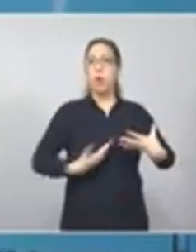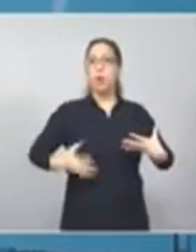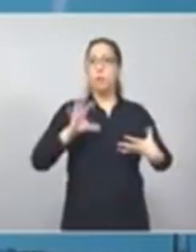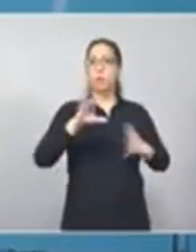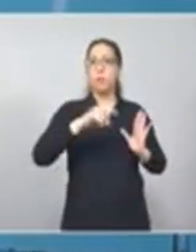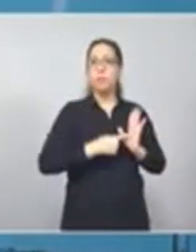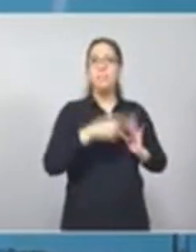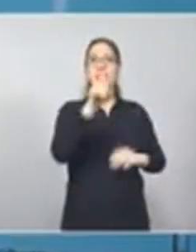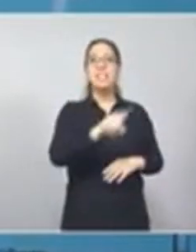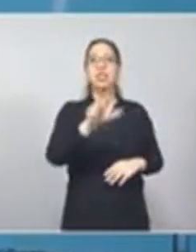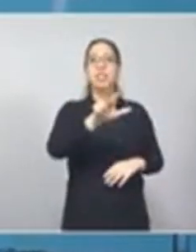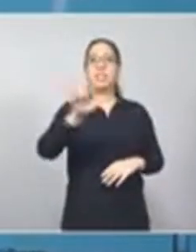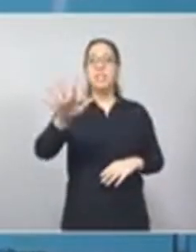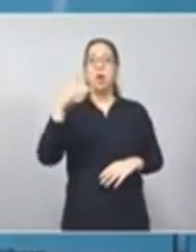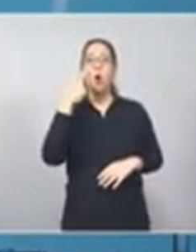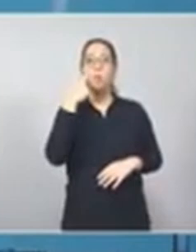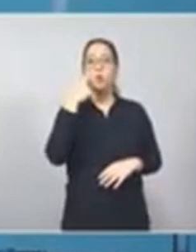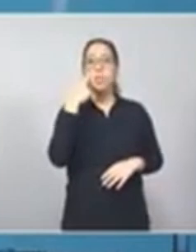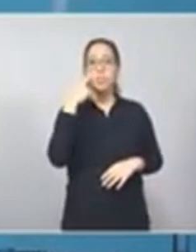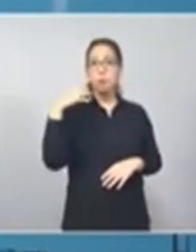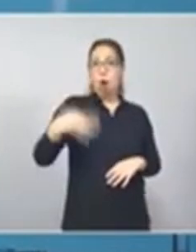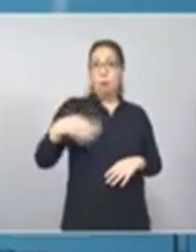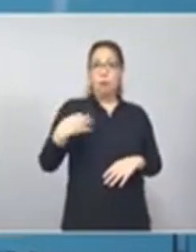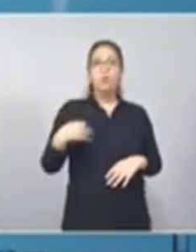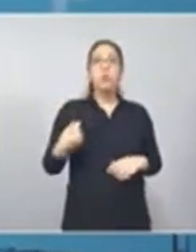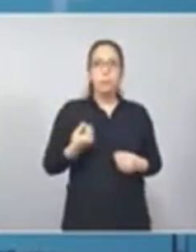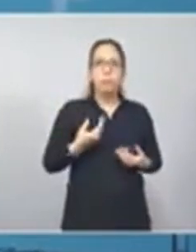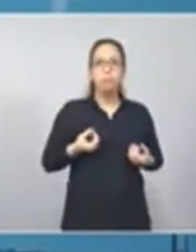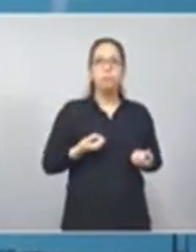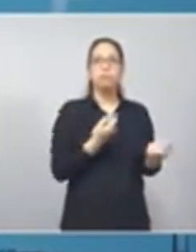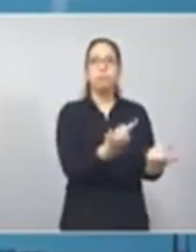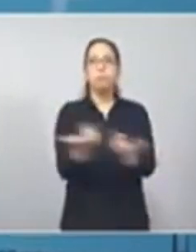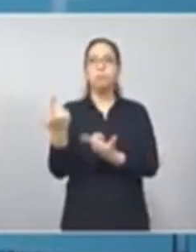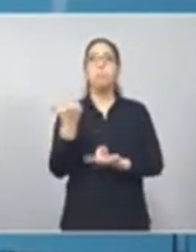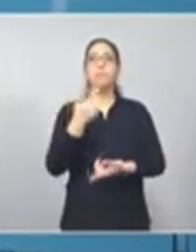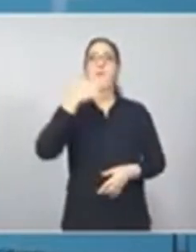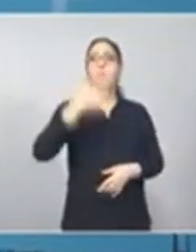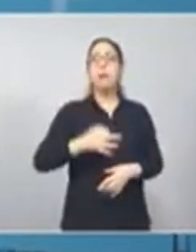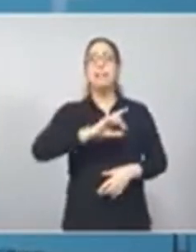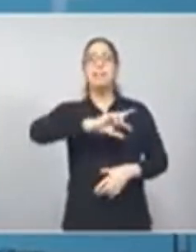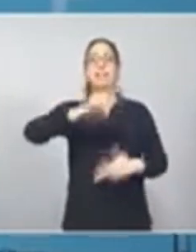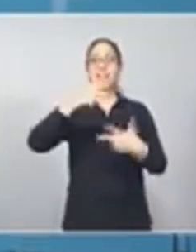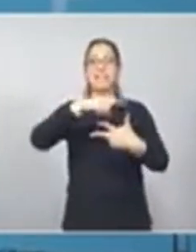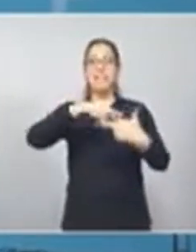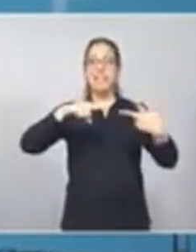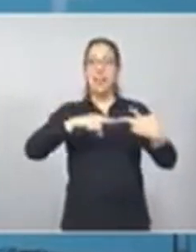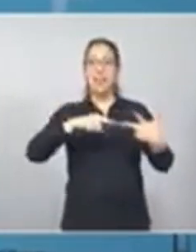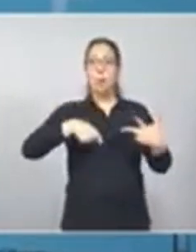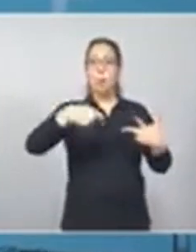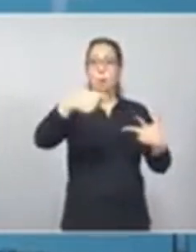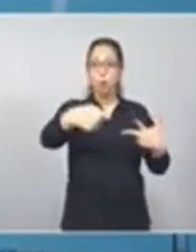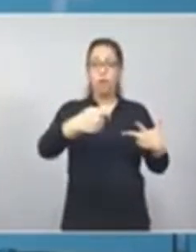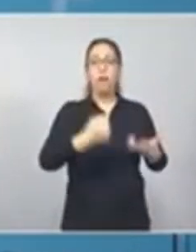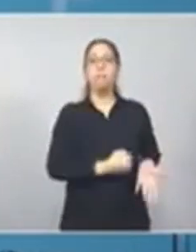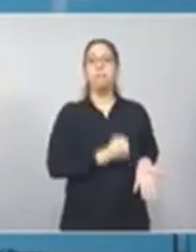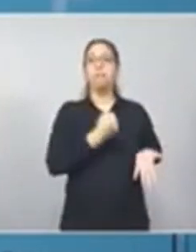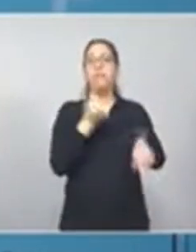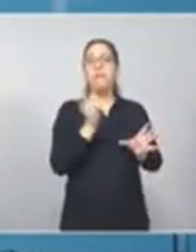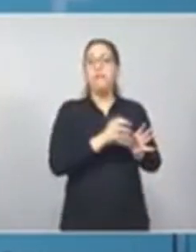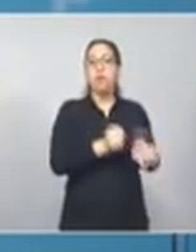los 135 municipios de la Provincia de Buenos Aires, con el pago de la tercera cuota del Fondo de Fortalecimiento Fiscal.